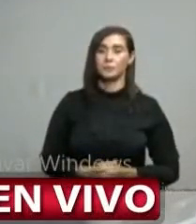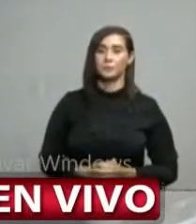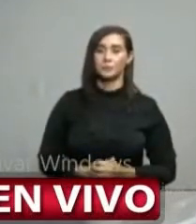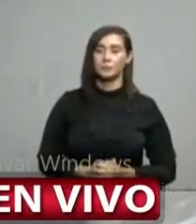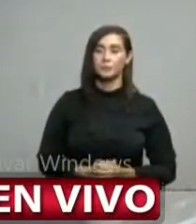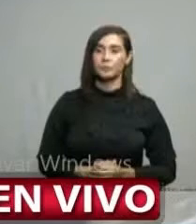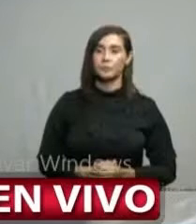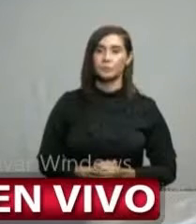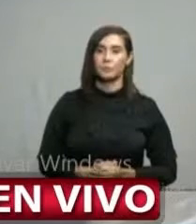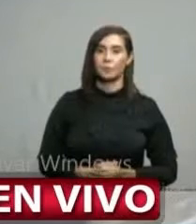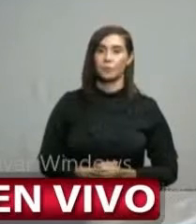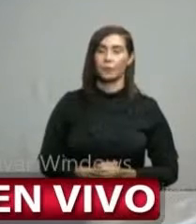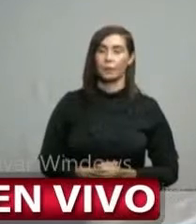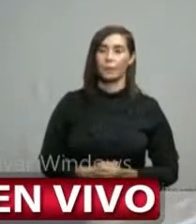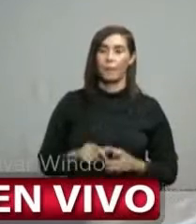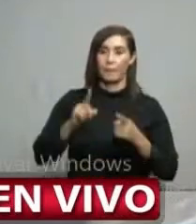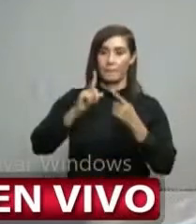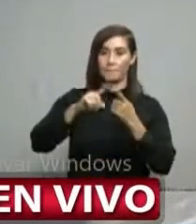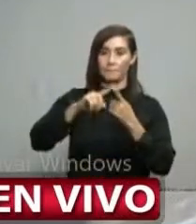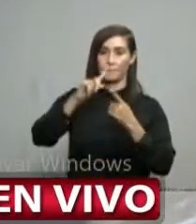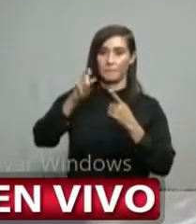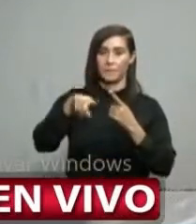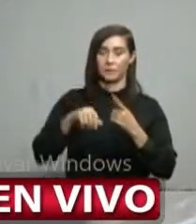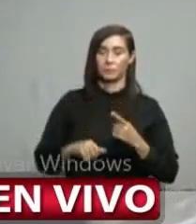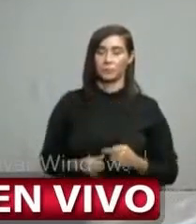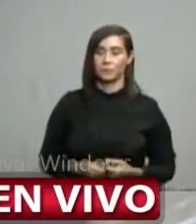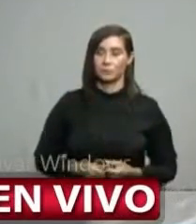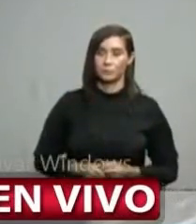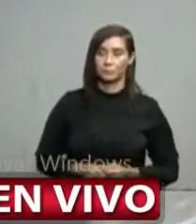Gracias, Camila. Luis Veras, adelante.